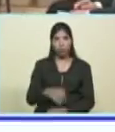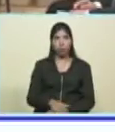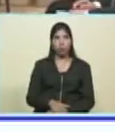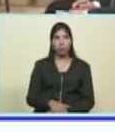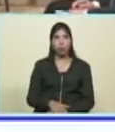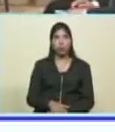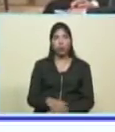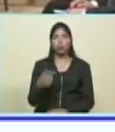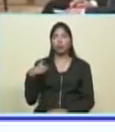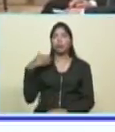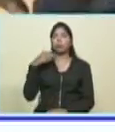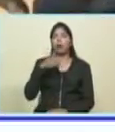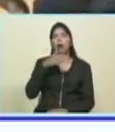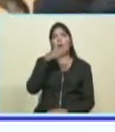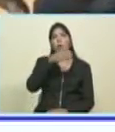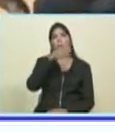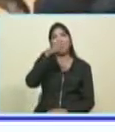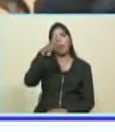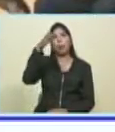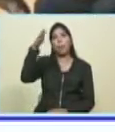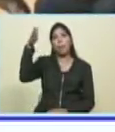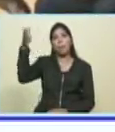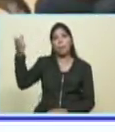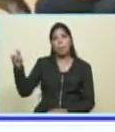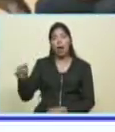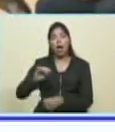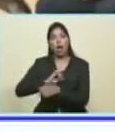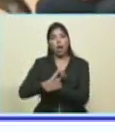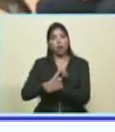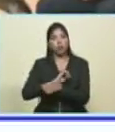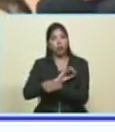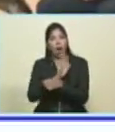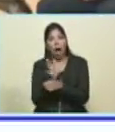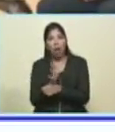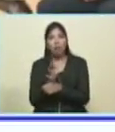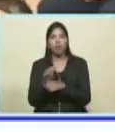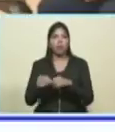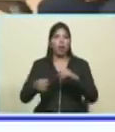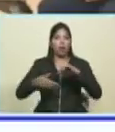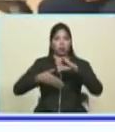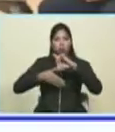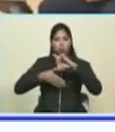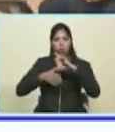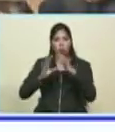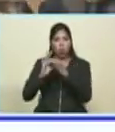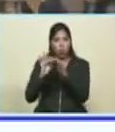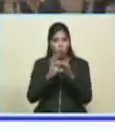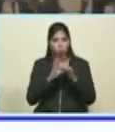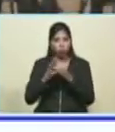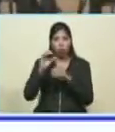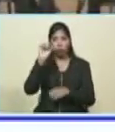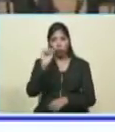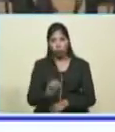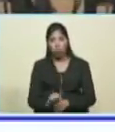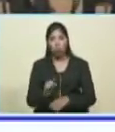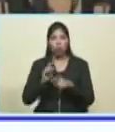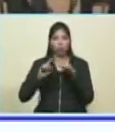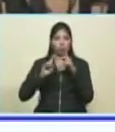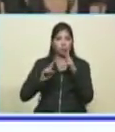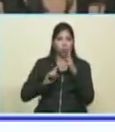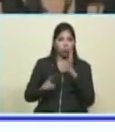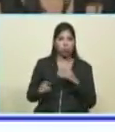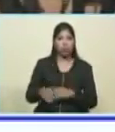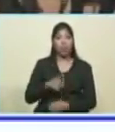construyendo todos estos instrumentos, el ALBA, Petrocaribe, UNASUR, CELAC, Movimiento de Países No Alineados, las